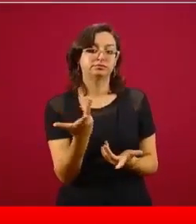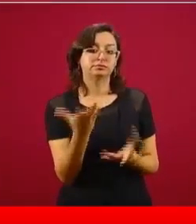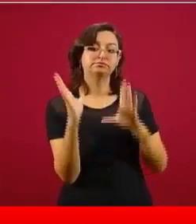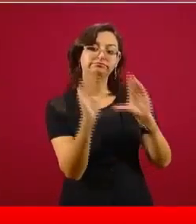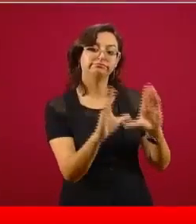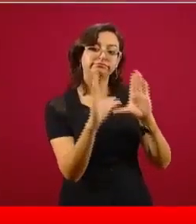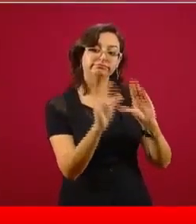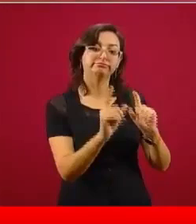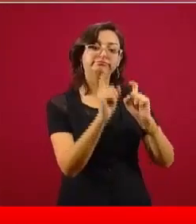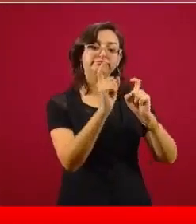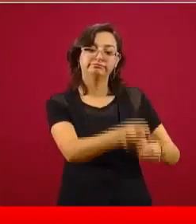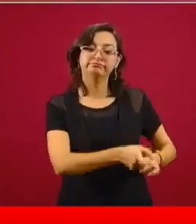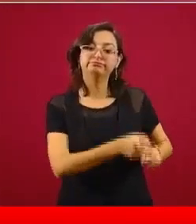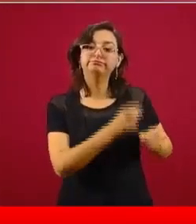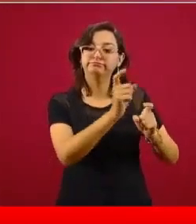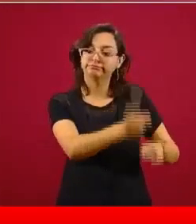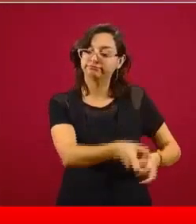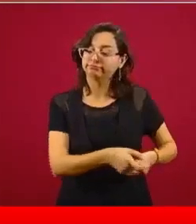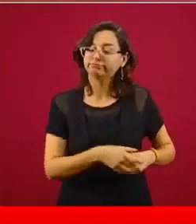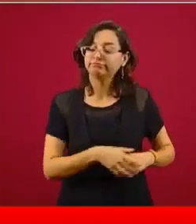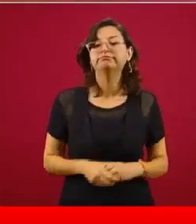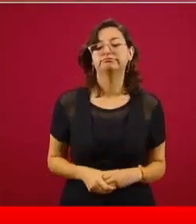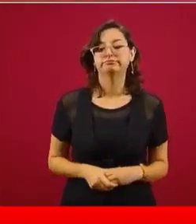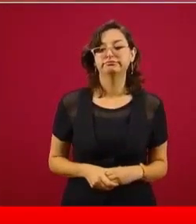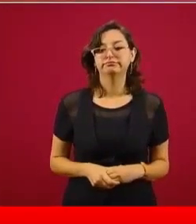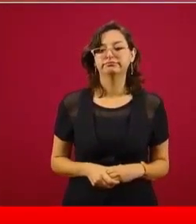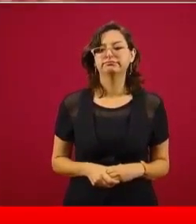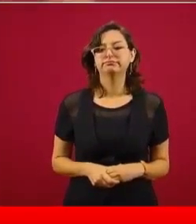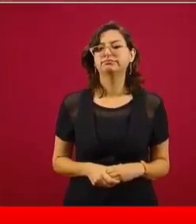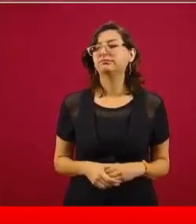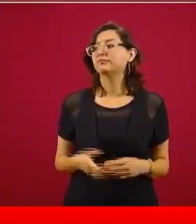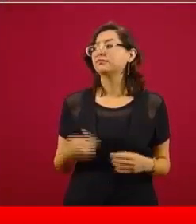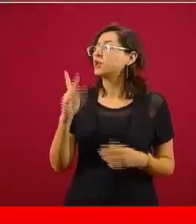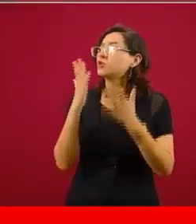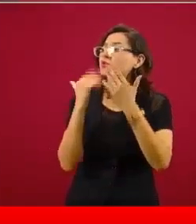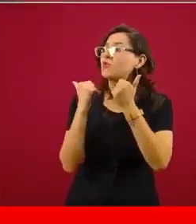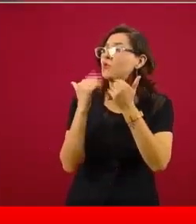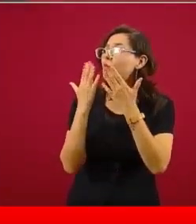enséñale a pescar. Si no hay río.